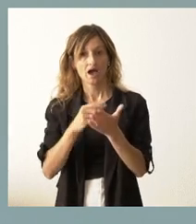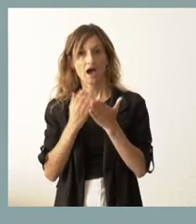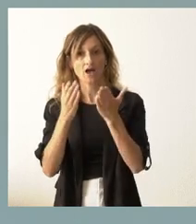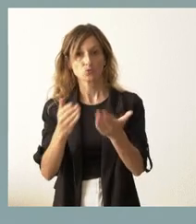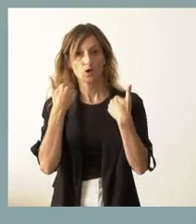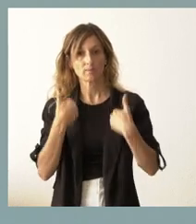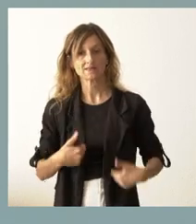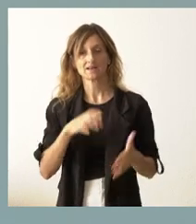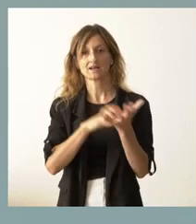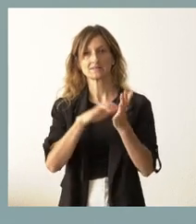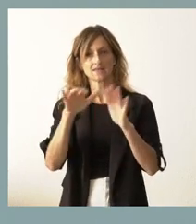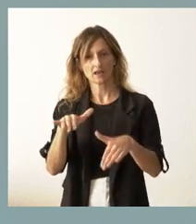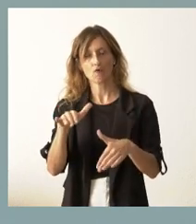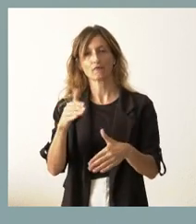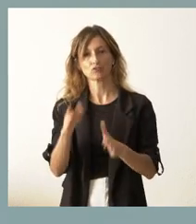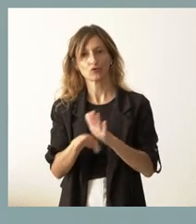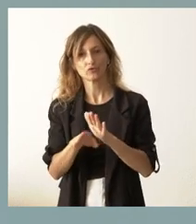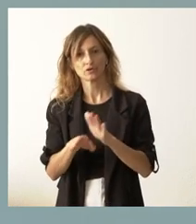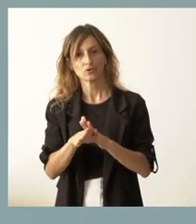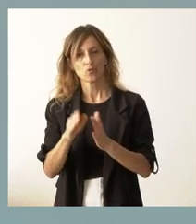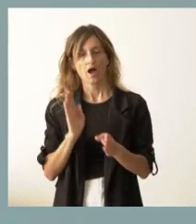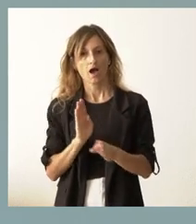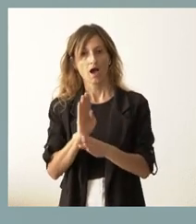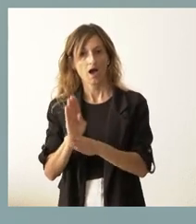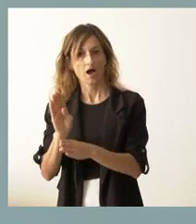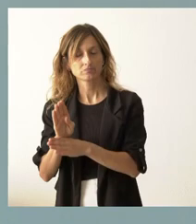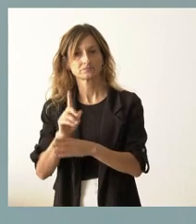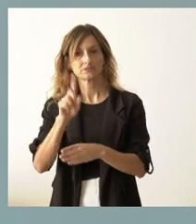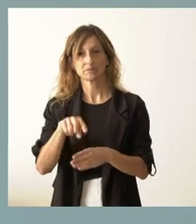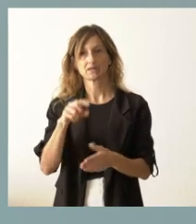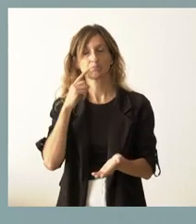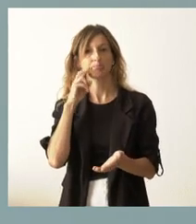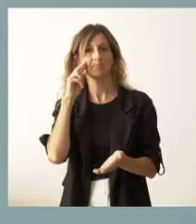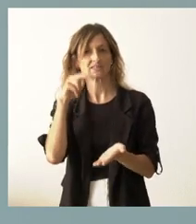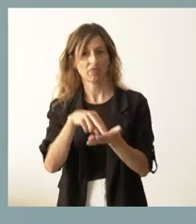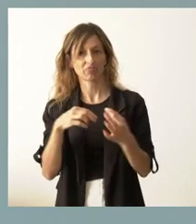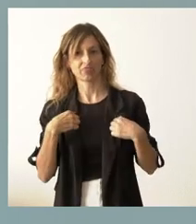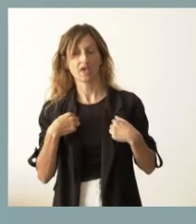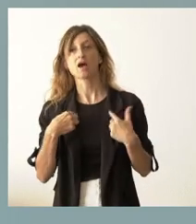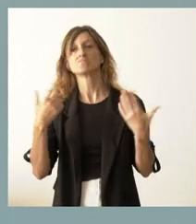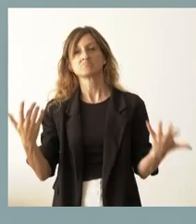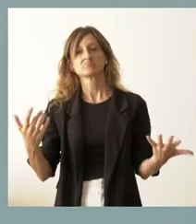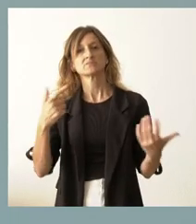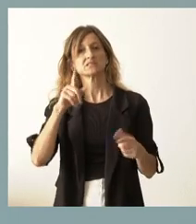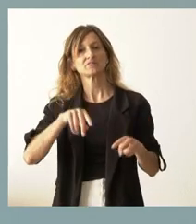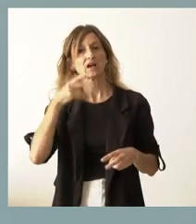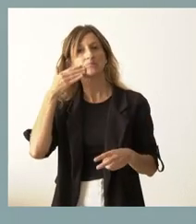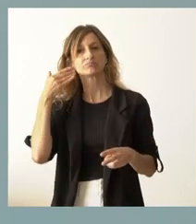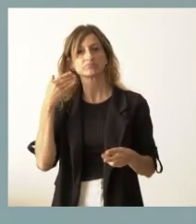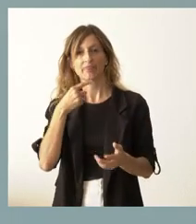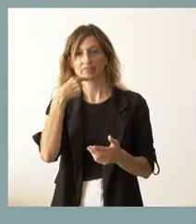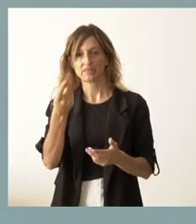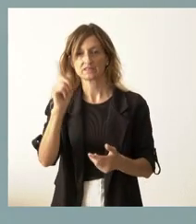Humanitaria Castilla y León sigue dando ayudas en este ámbito y sigue teniendo presencia en este contexto, yo creo que es algo digno de ponerse de